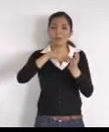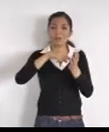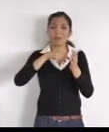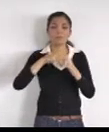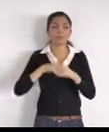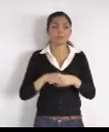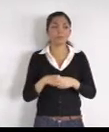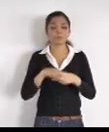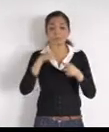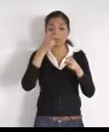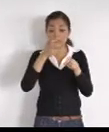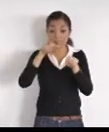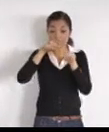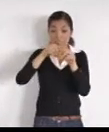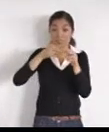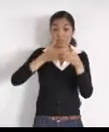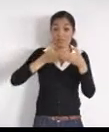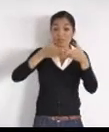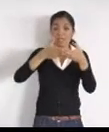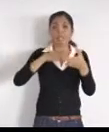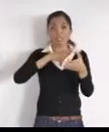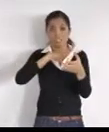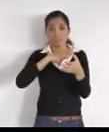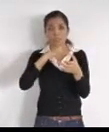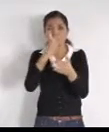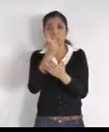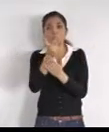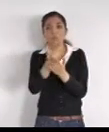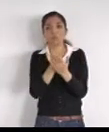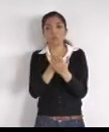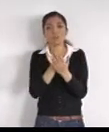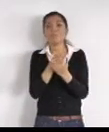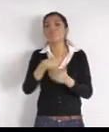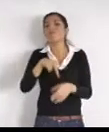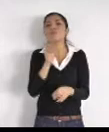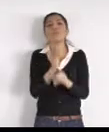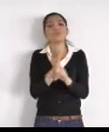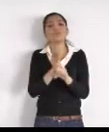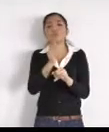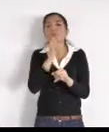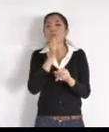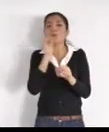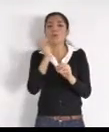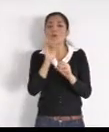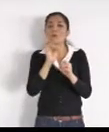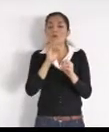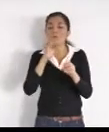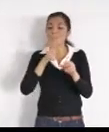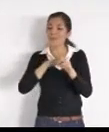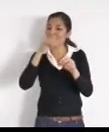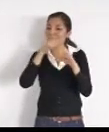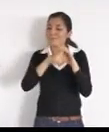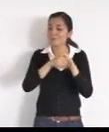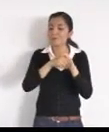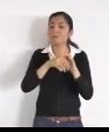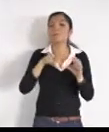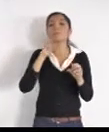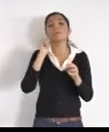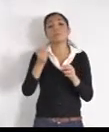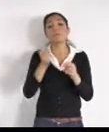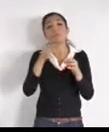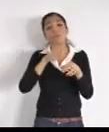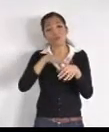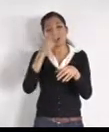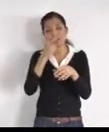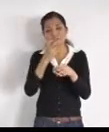hemos podido fundearlo, pero, que utilizando el derecho de vía, ya generado por el Poliducto, podríamos hacer una vialidad, que